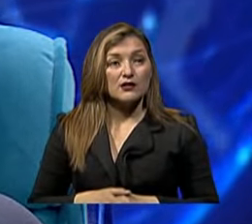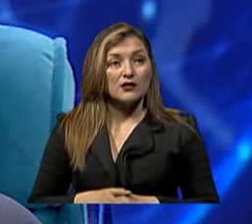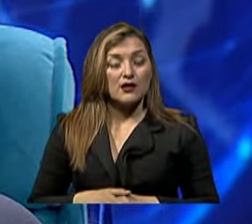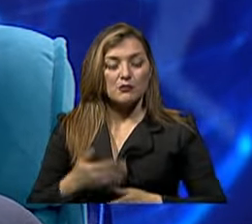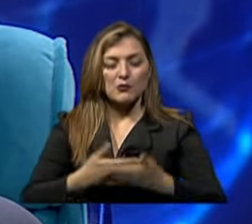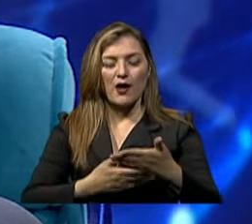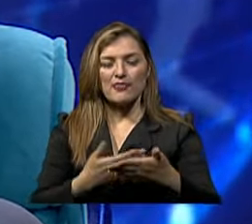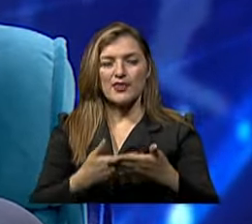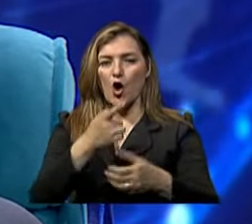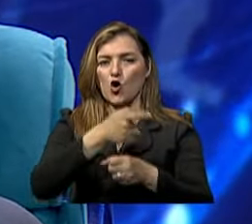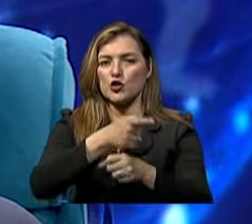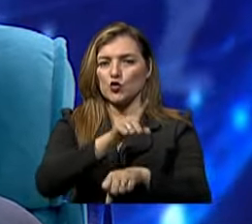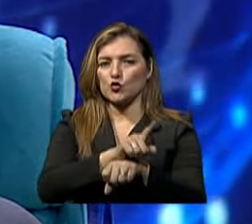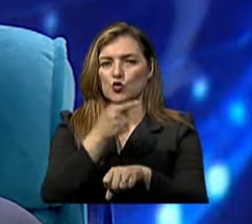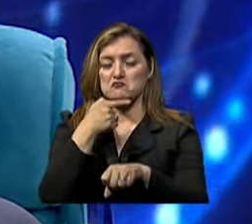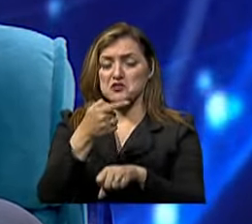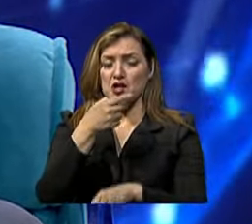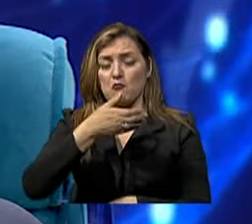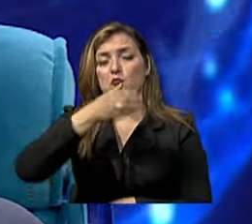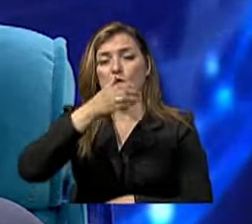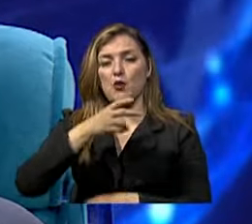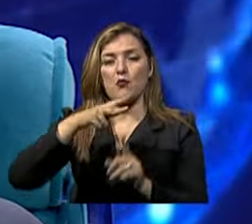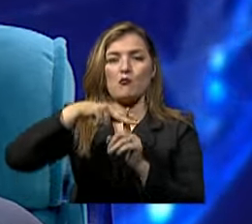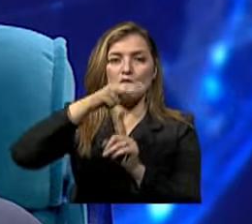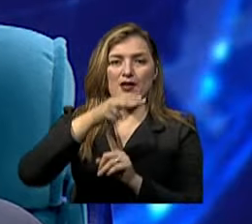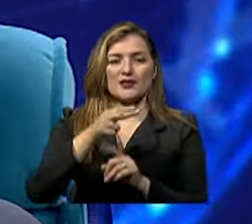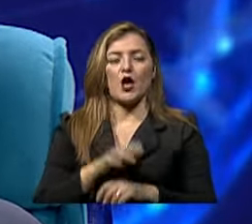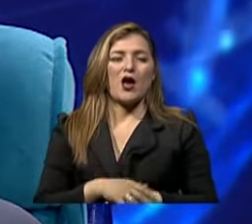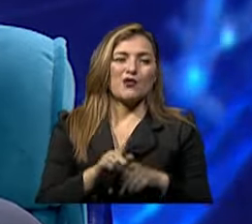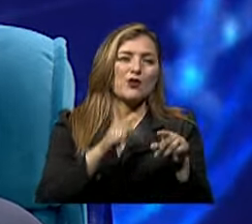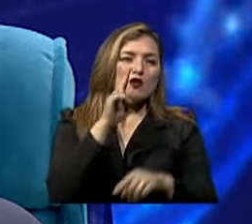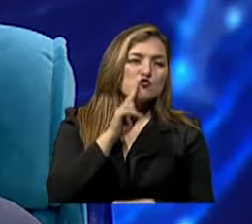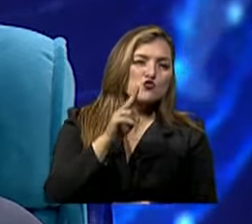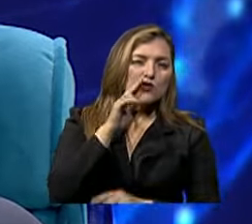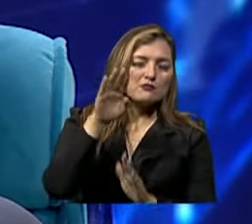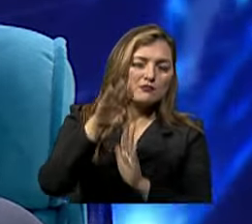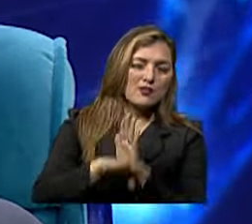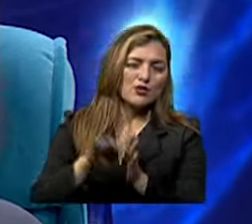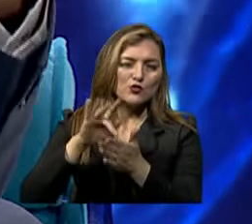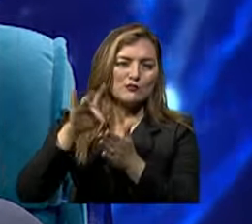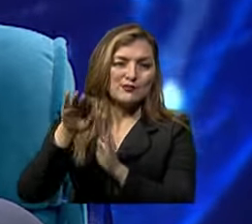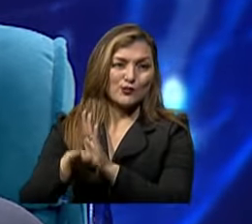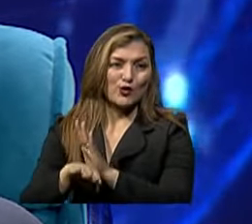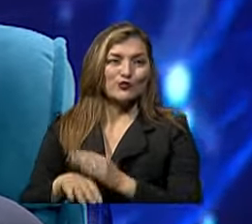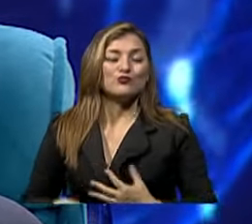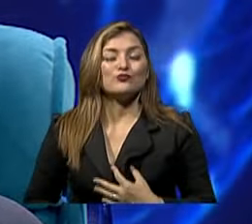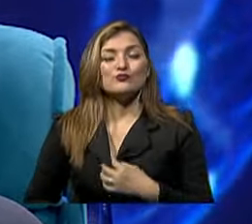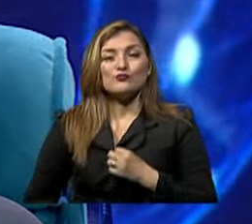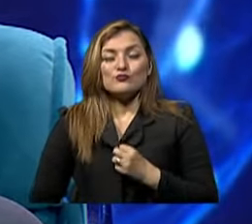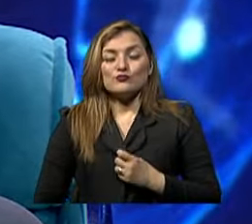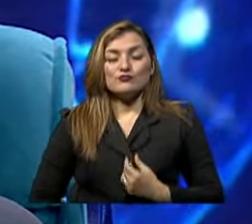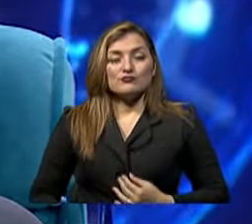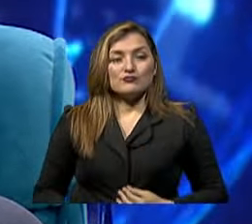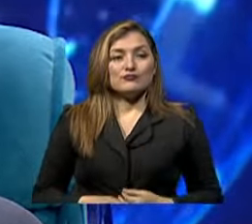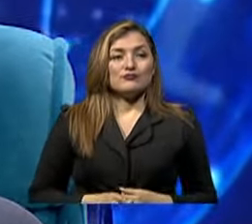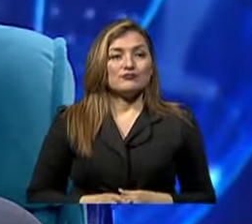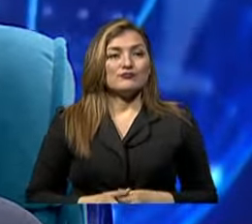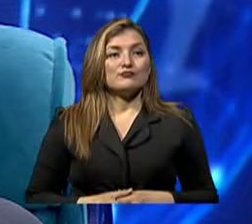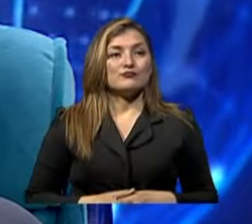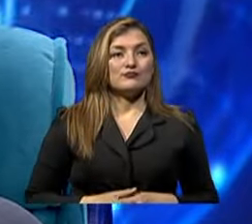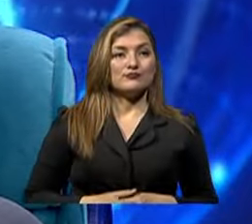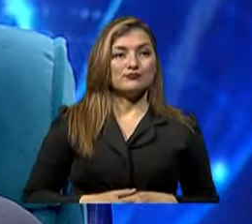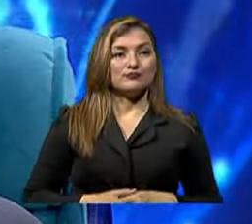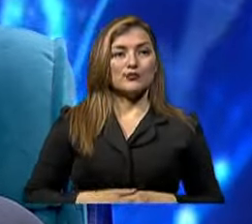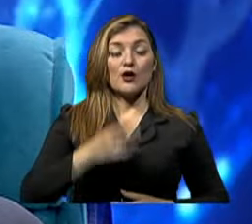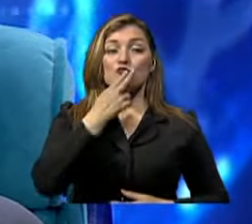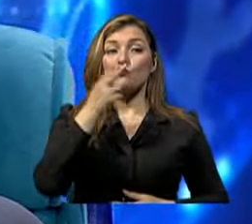prefiero Que tome La que no tiene azúcar Es decir Trato de reducir El riesgo Lo que sería Una prevención secundaria Seguramente Porque el